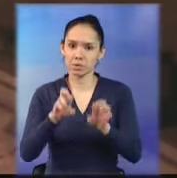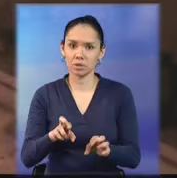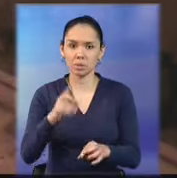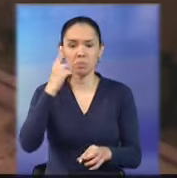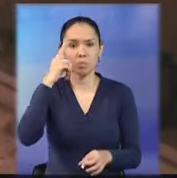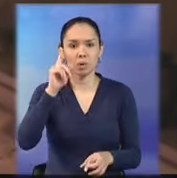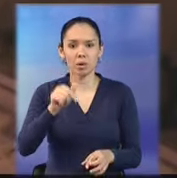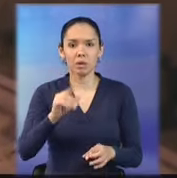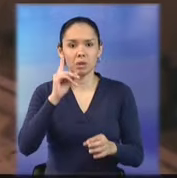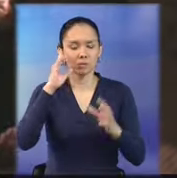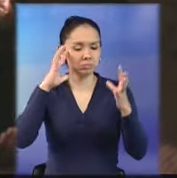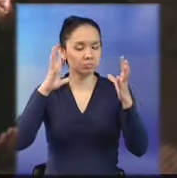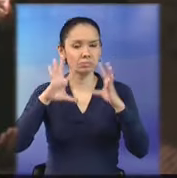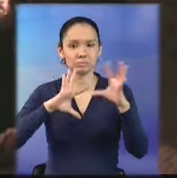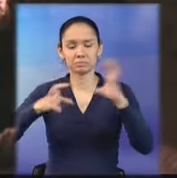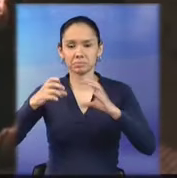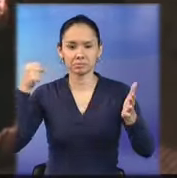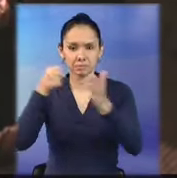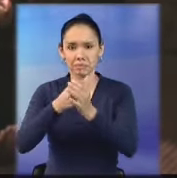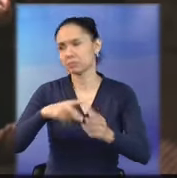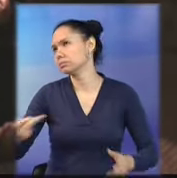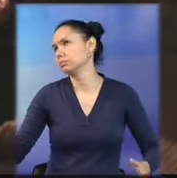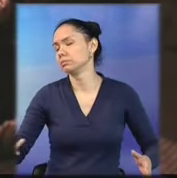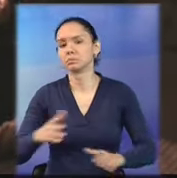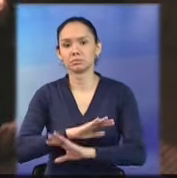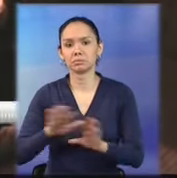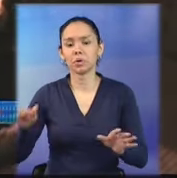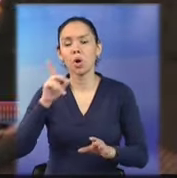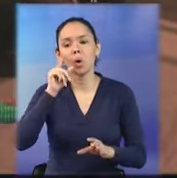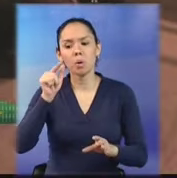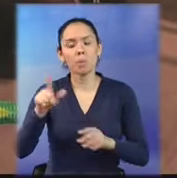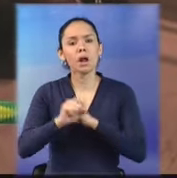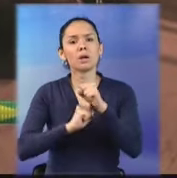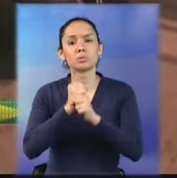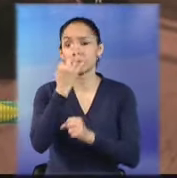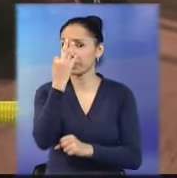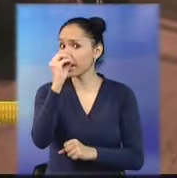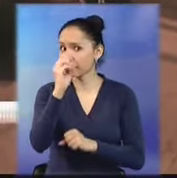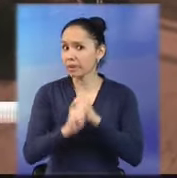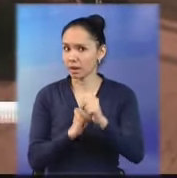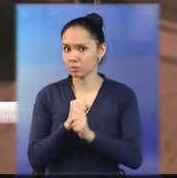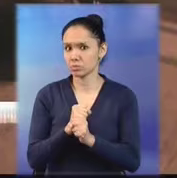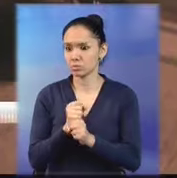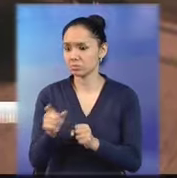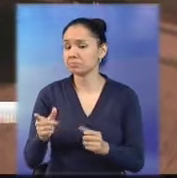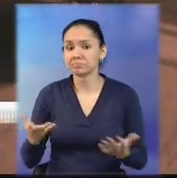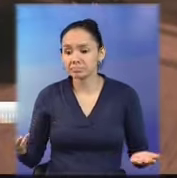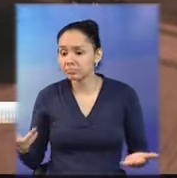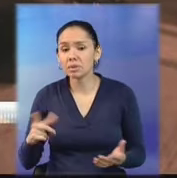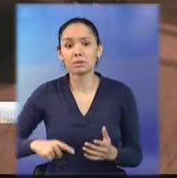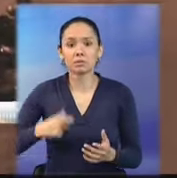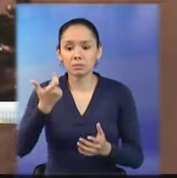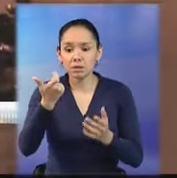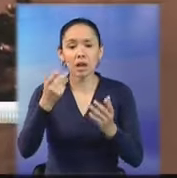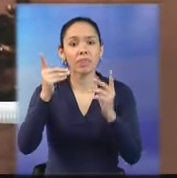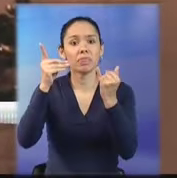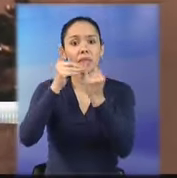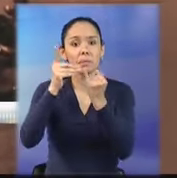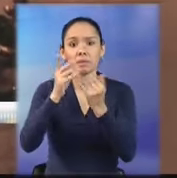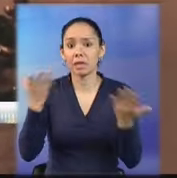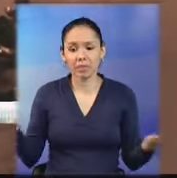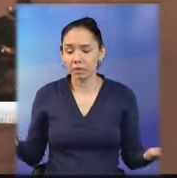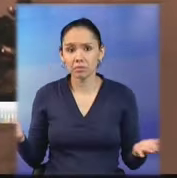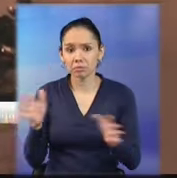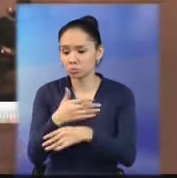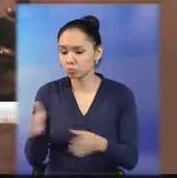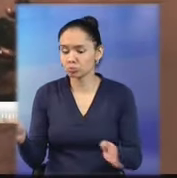causa de politraumatismo. La víctima fue un hombre de aproximadamente 30 años, quien no pudo ser identificado. Nebaja Eligen